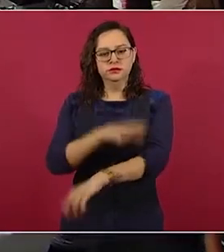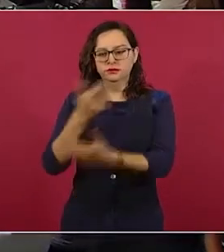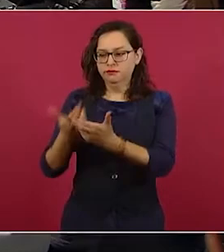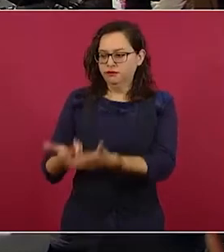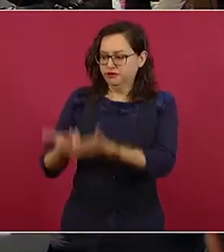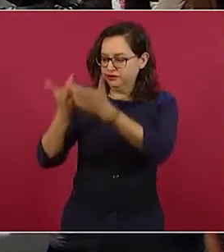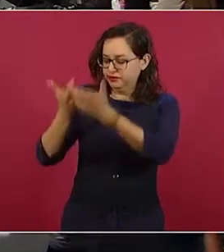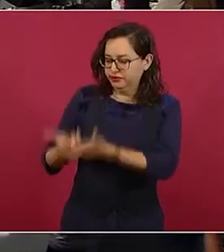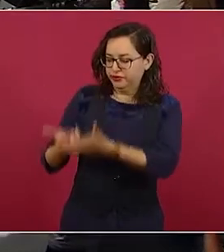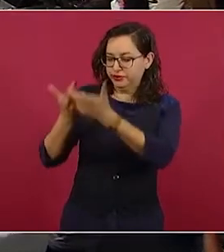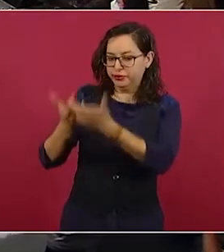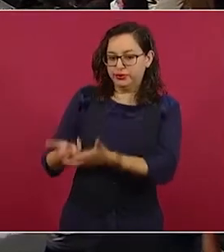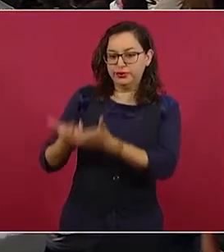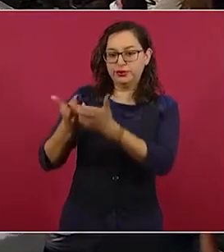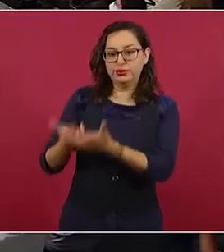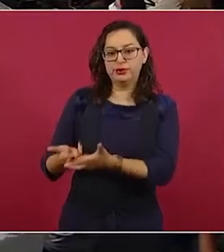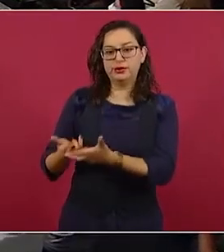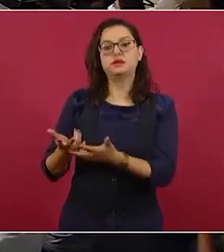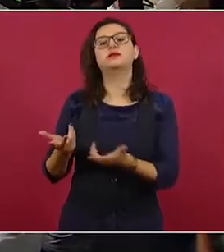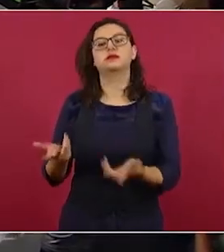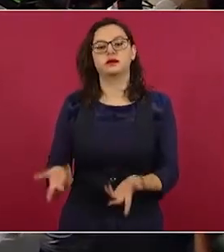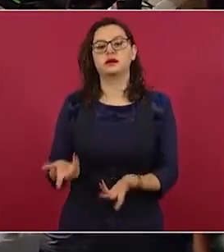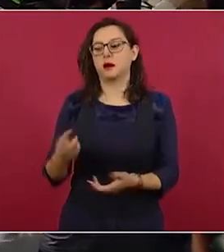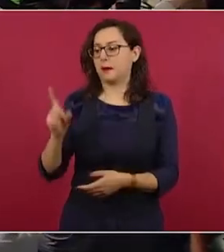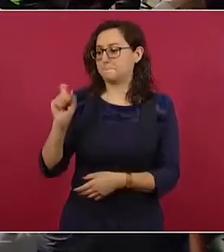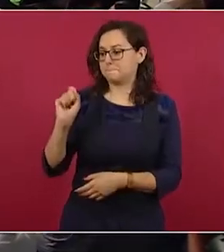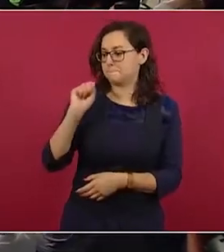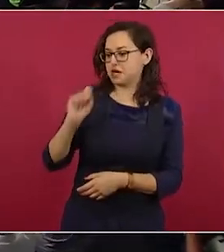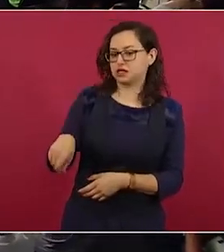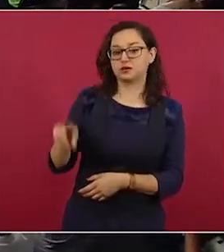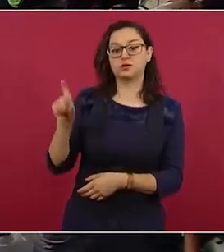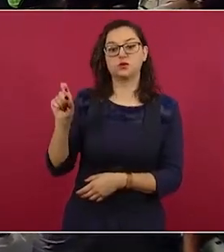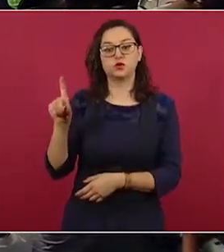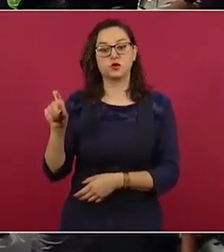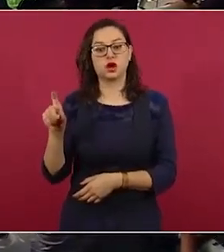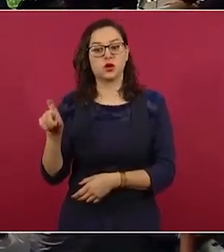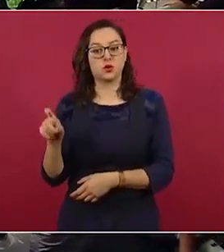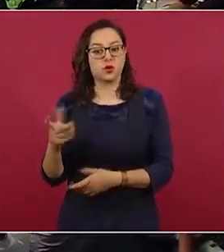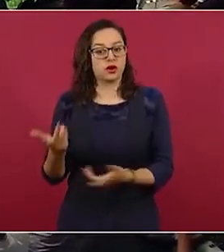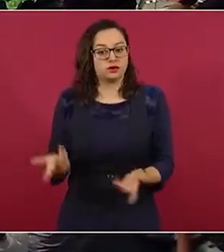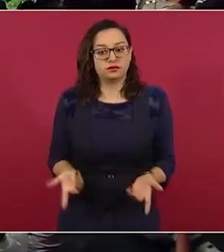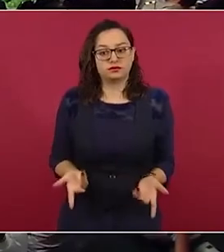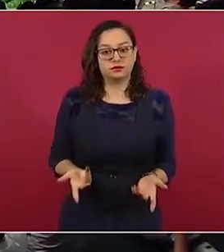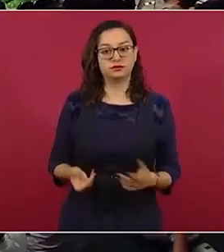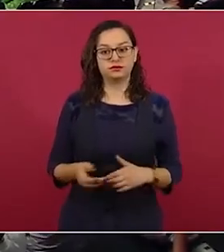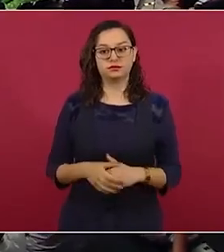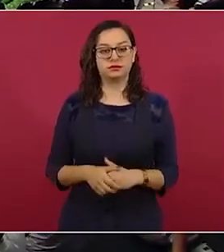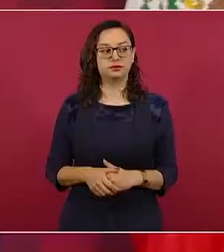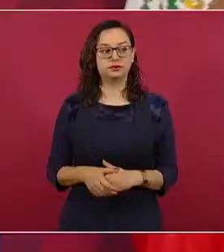y con la misma agua que ya tenemos en los embalses.